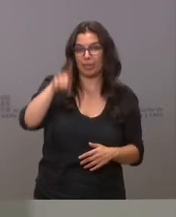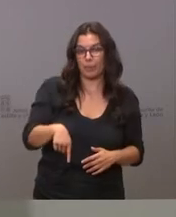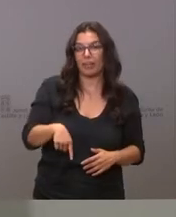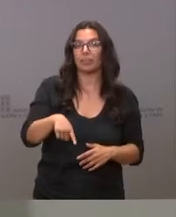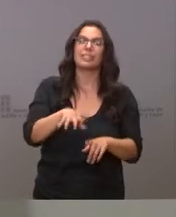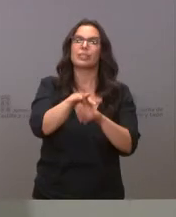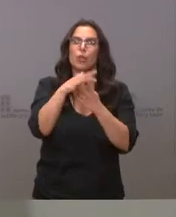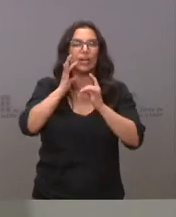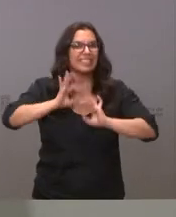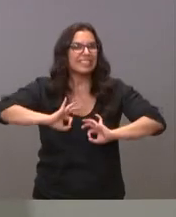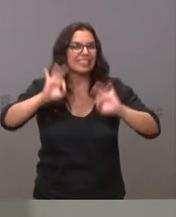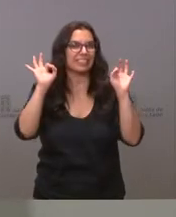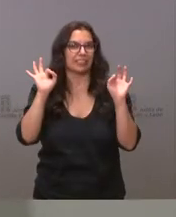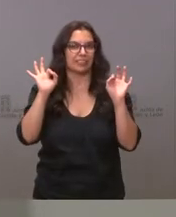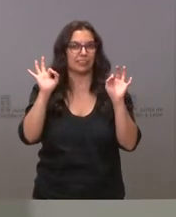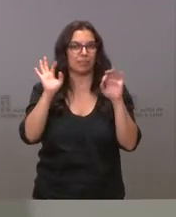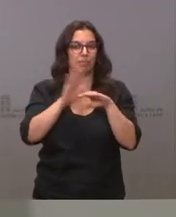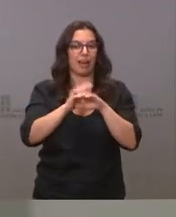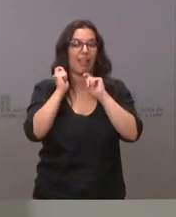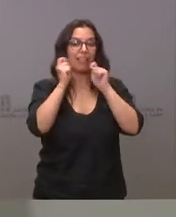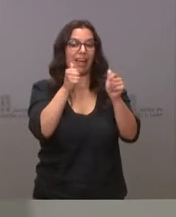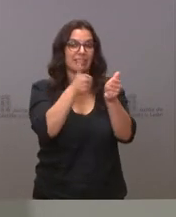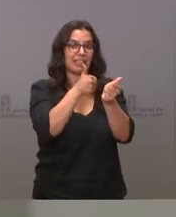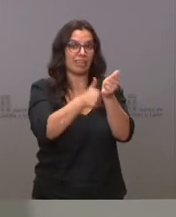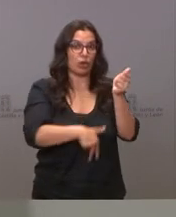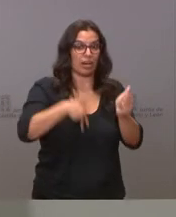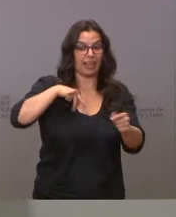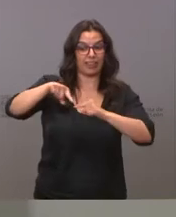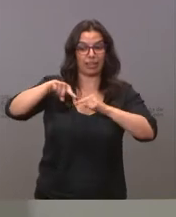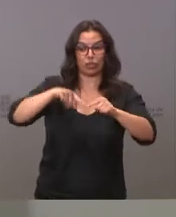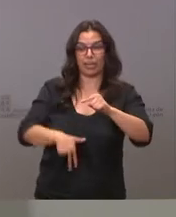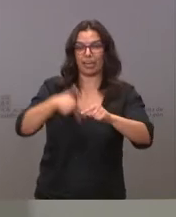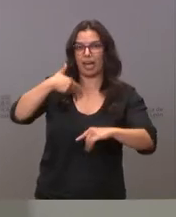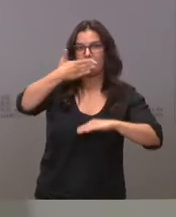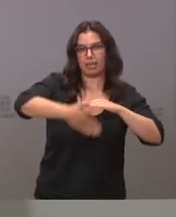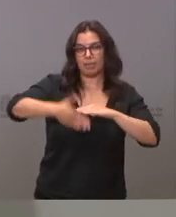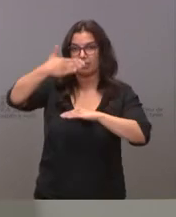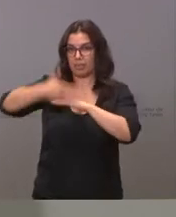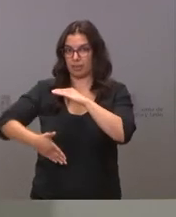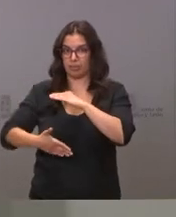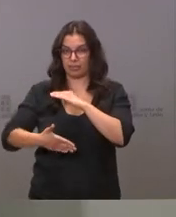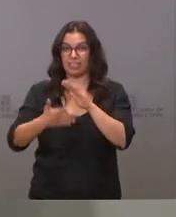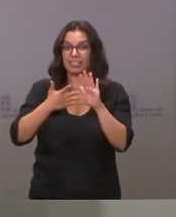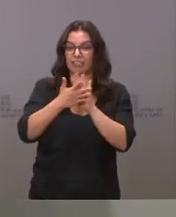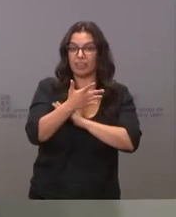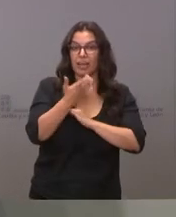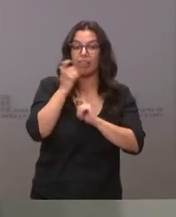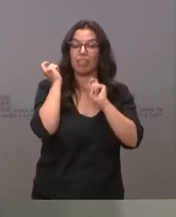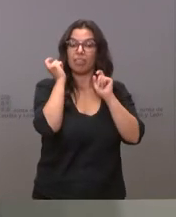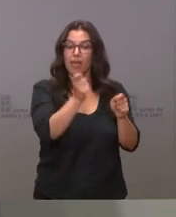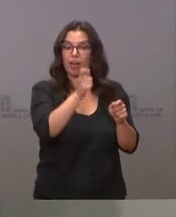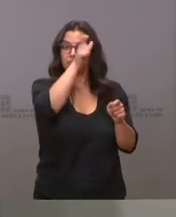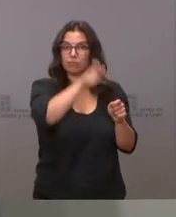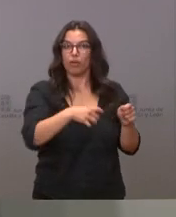excepcional del nombramiento de secretarios generales y directores generales entre aquellas personas que no tengan la condición de